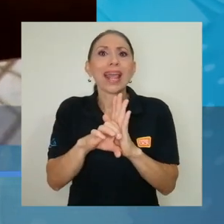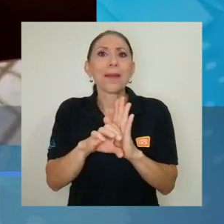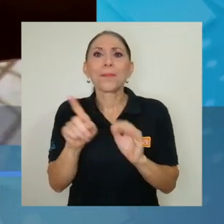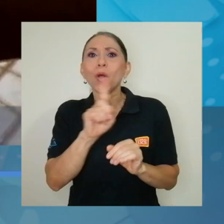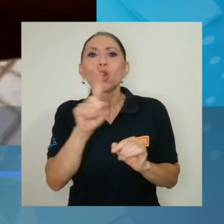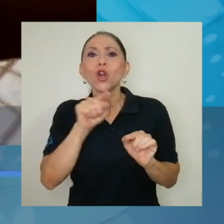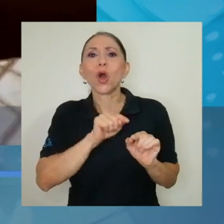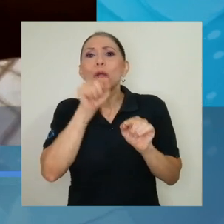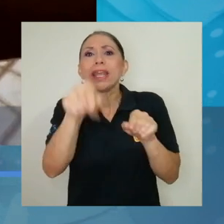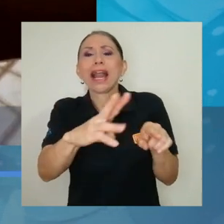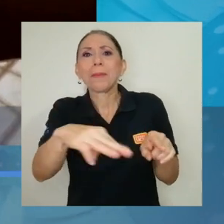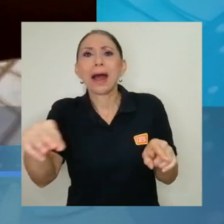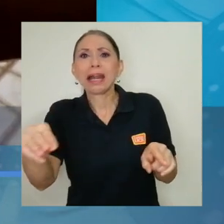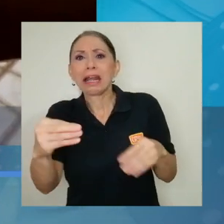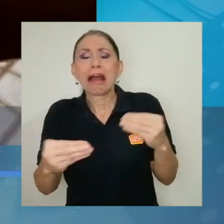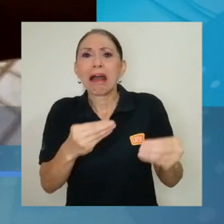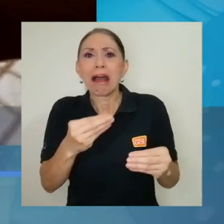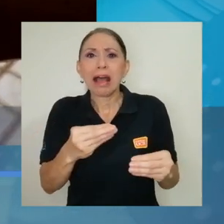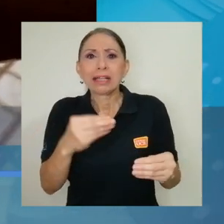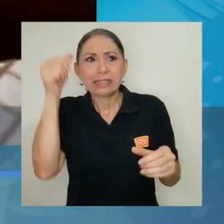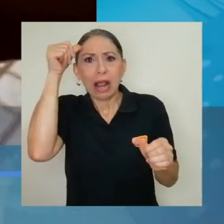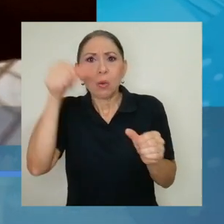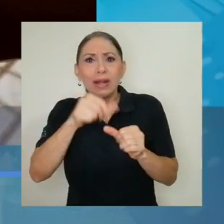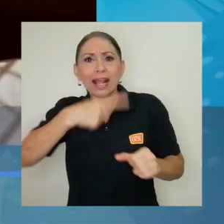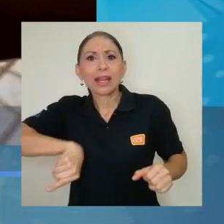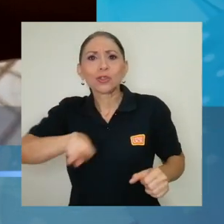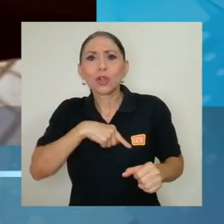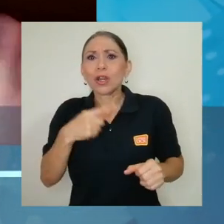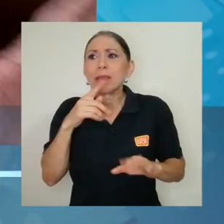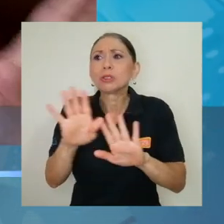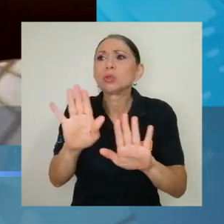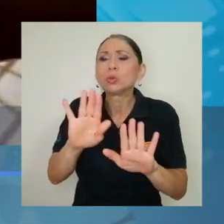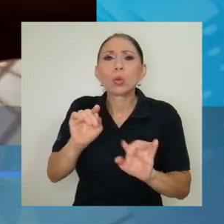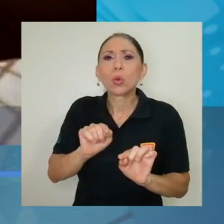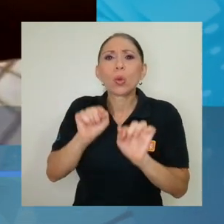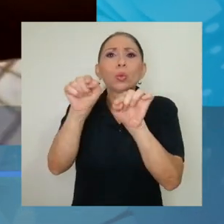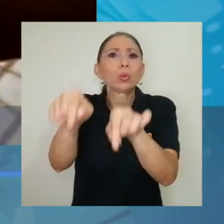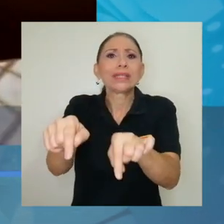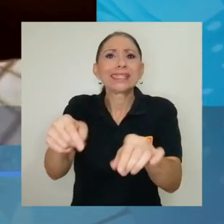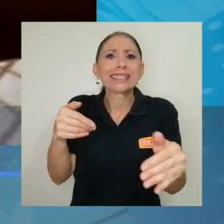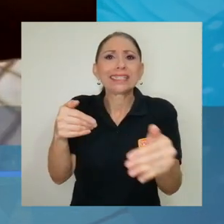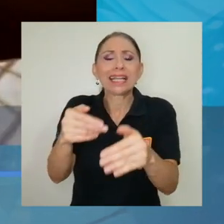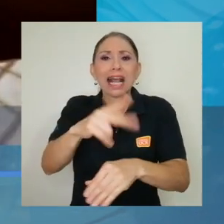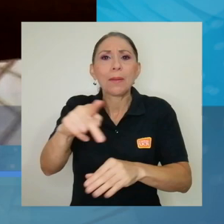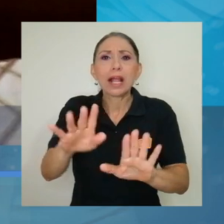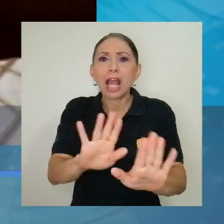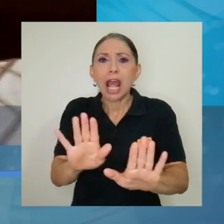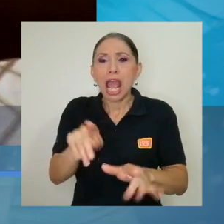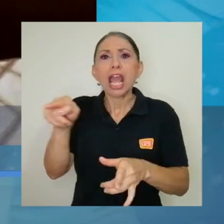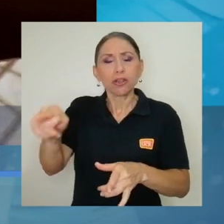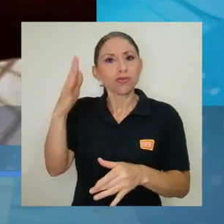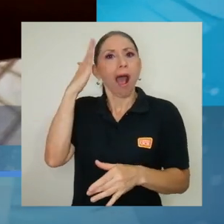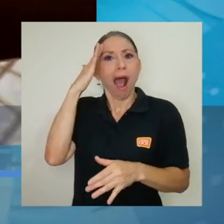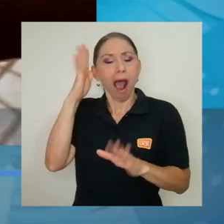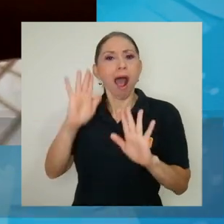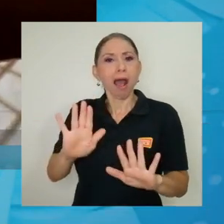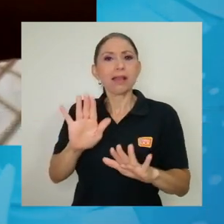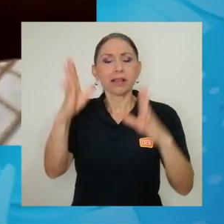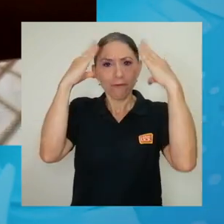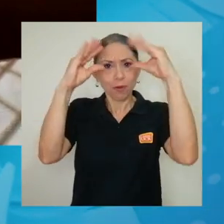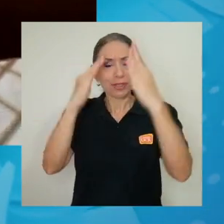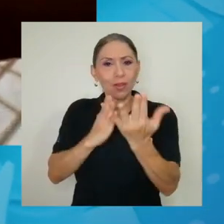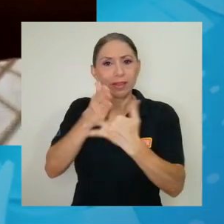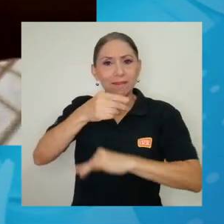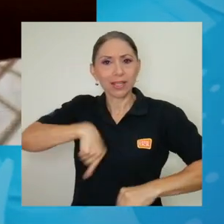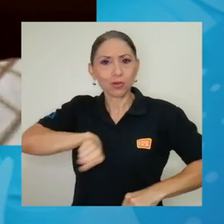corriente de resaca. Y de pronto él se acuerda que nosotros le dijimos que nada de paralelo a la playa, ese tipo de cosas.